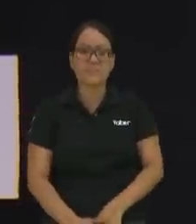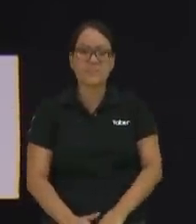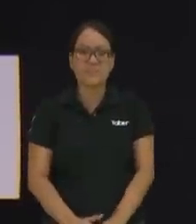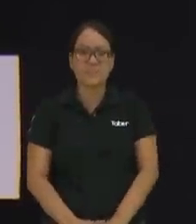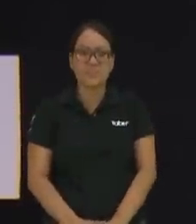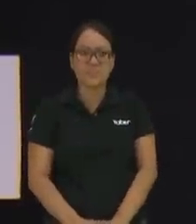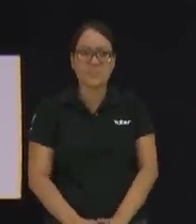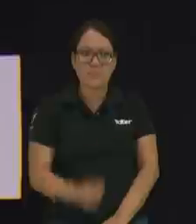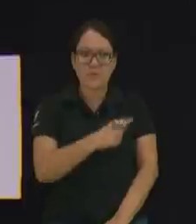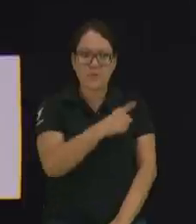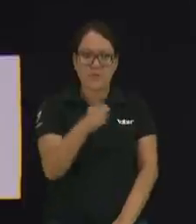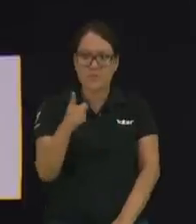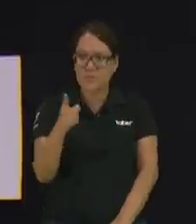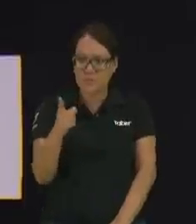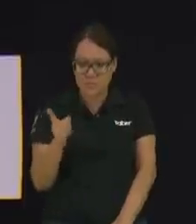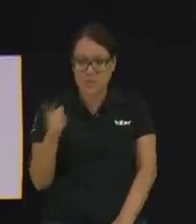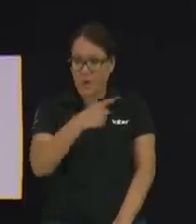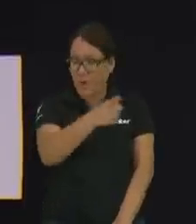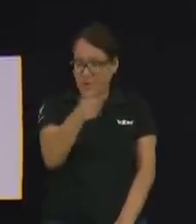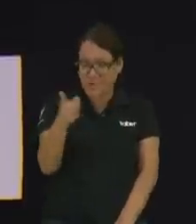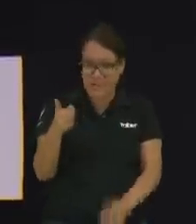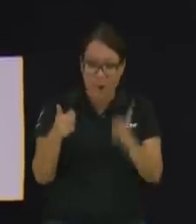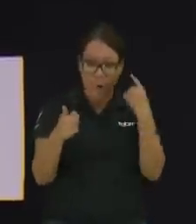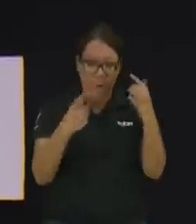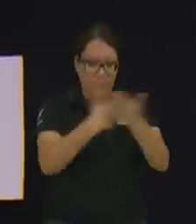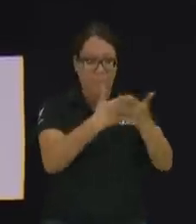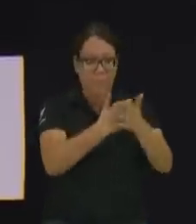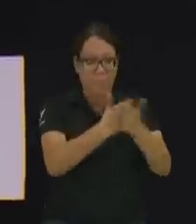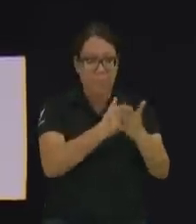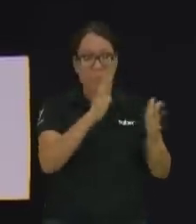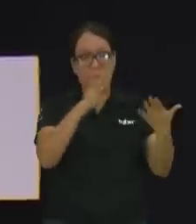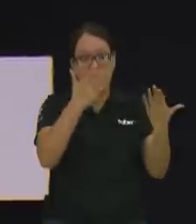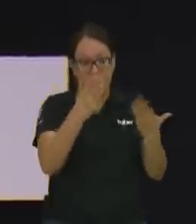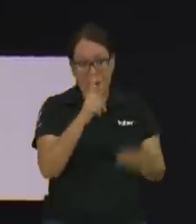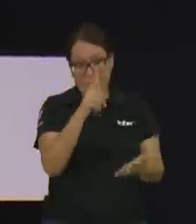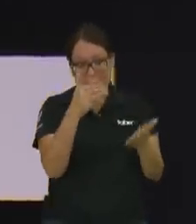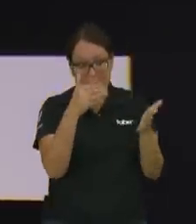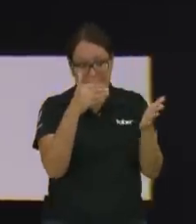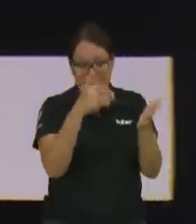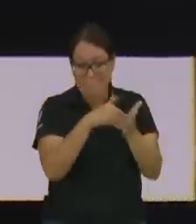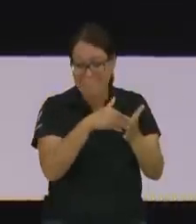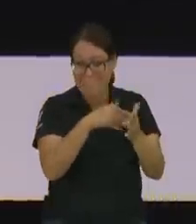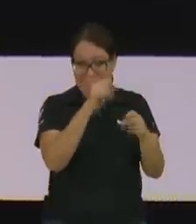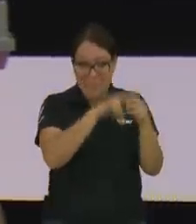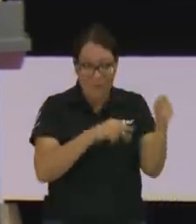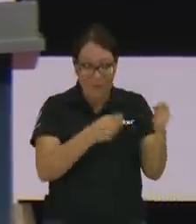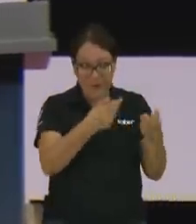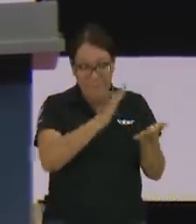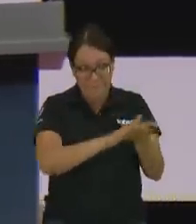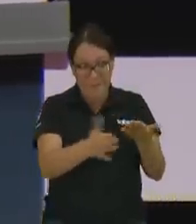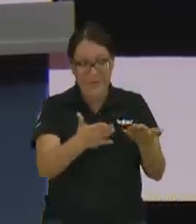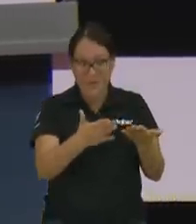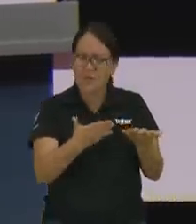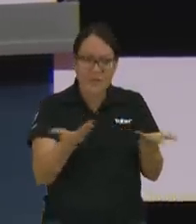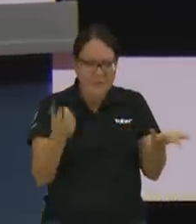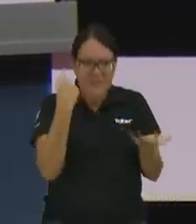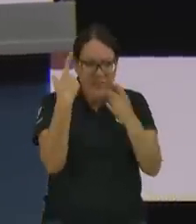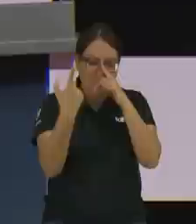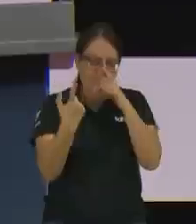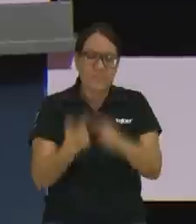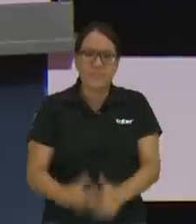no te tienes que revolcar con el supervisor para que te den un chequecito de mil pesos están entendiendo el mensaje o lo pongo un poquito más en otro idioma